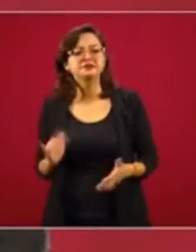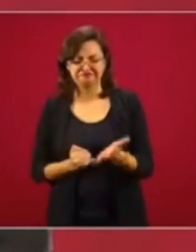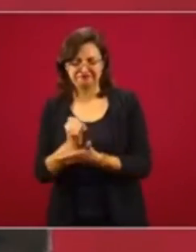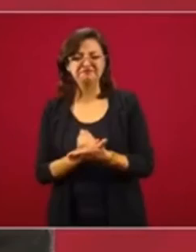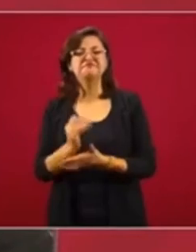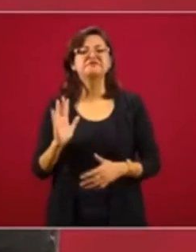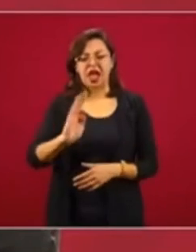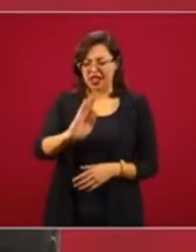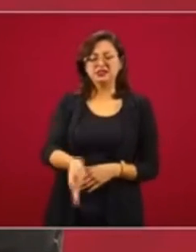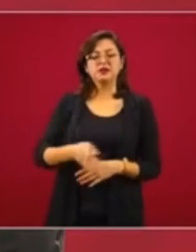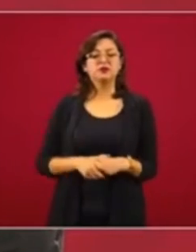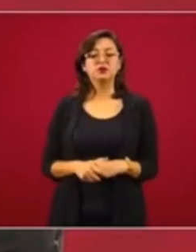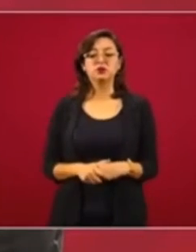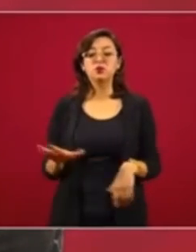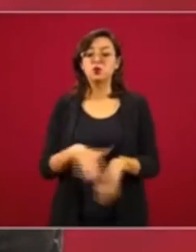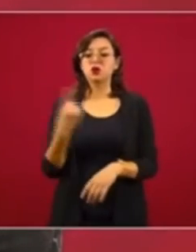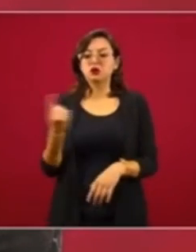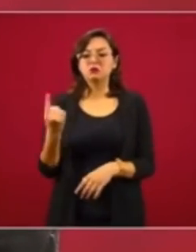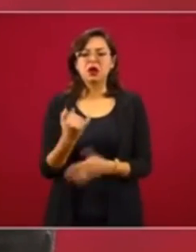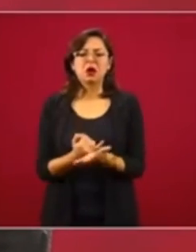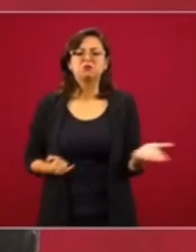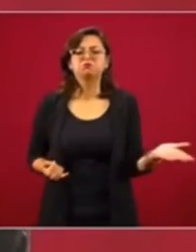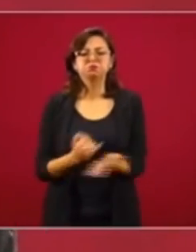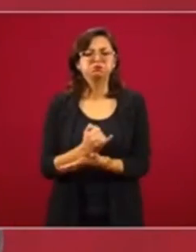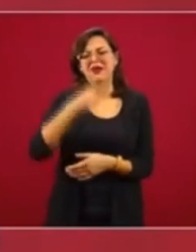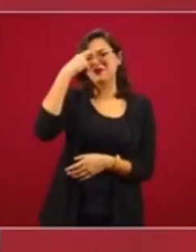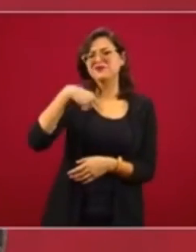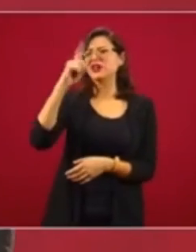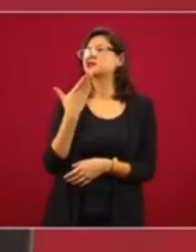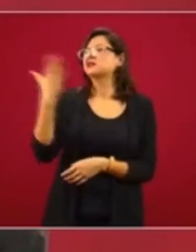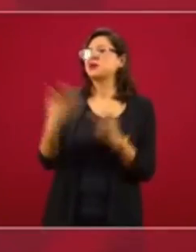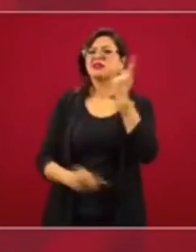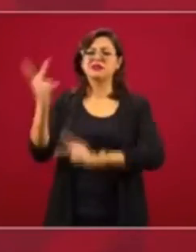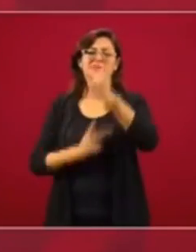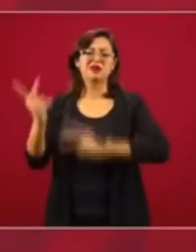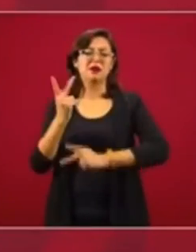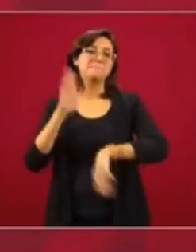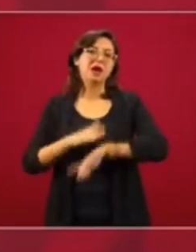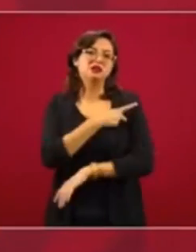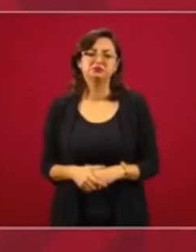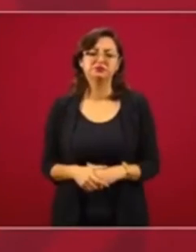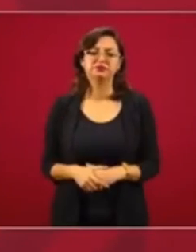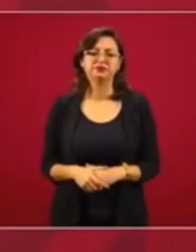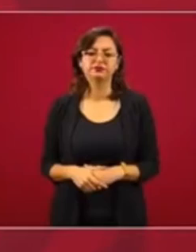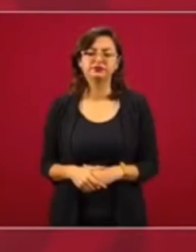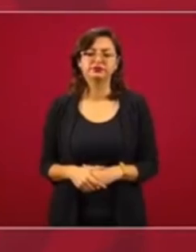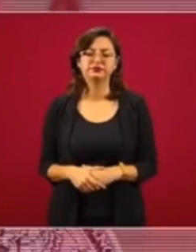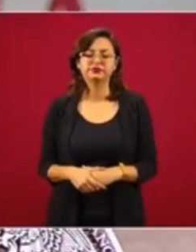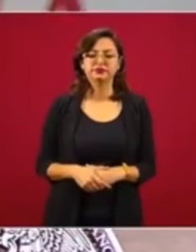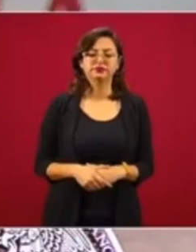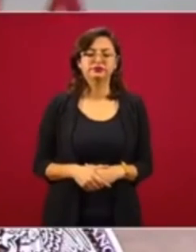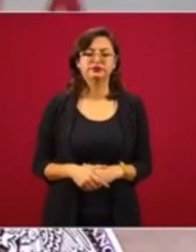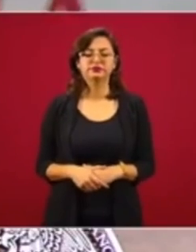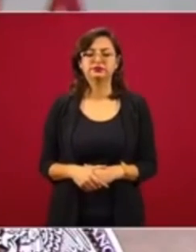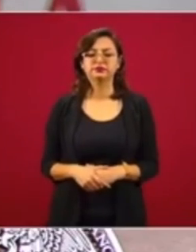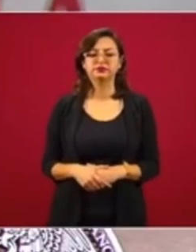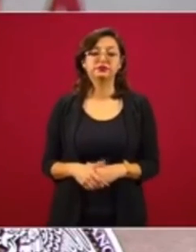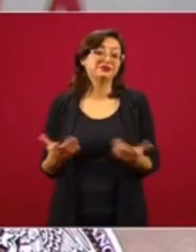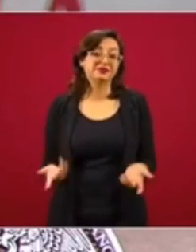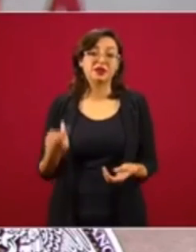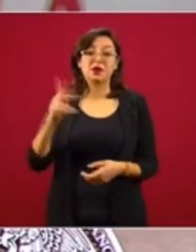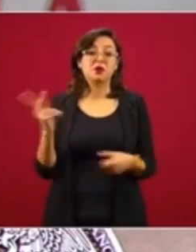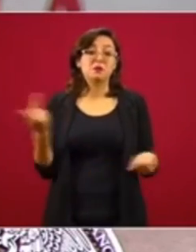otro era irnos por la fácil de solicitar crédito, endeudar más al país, como no